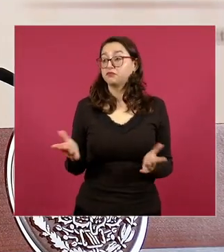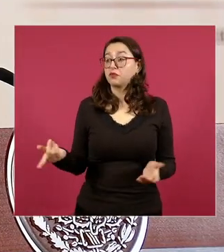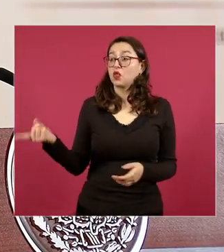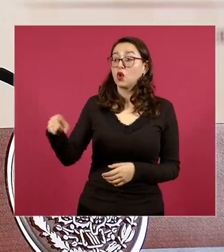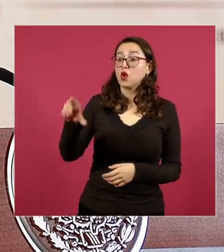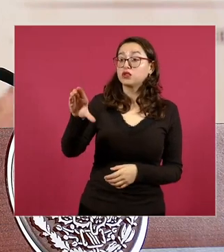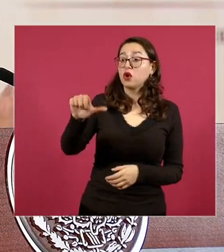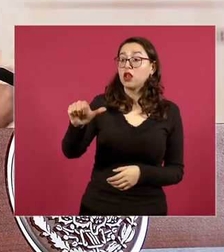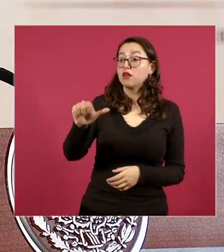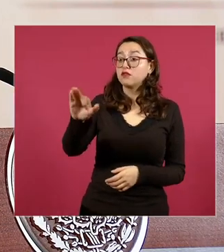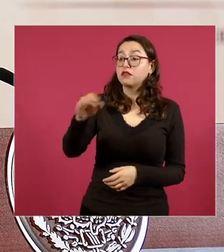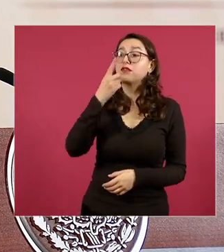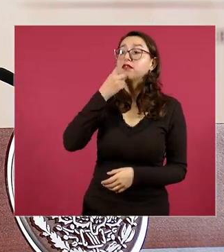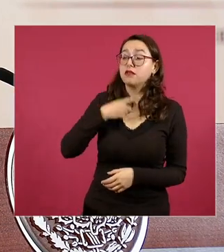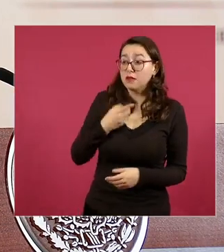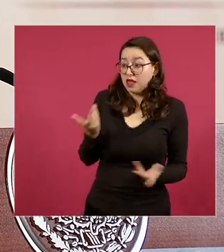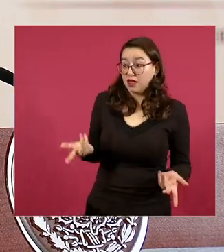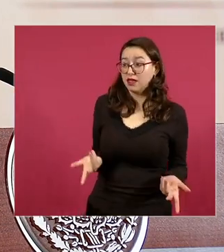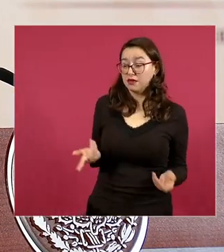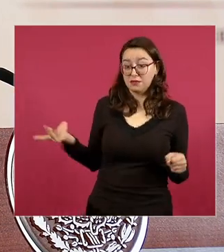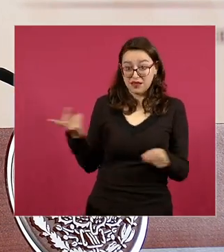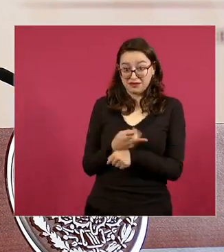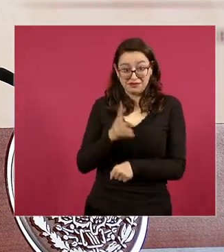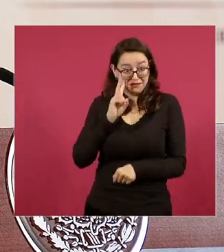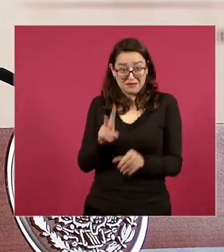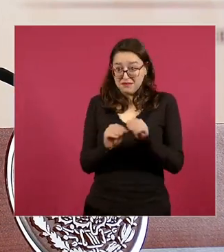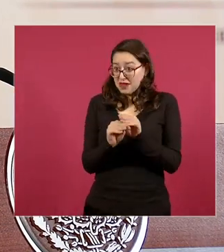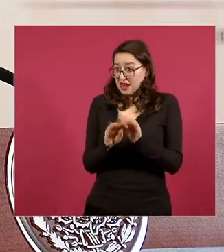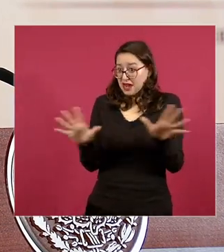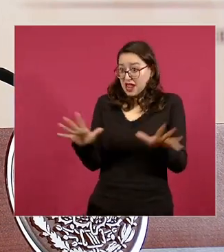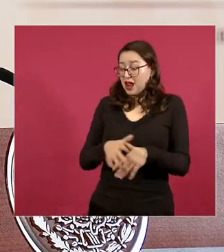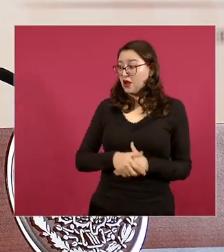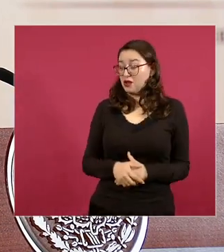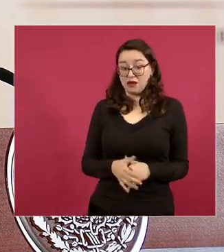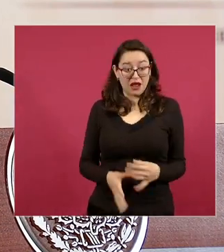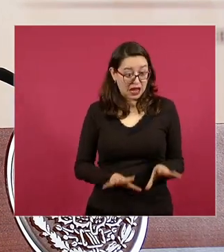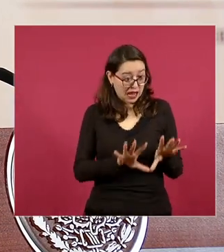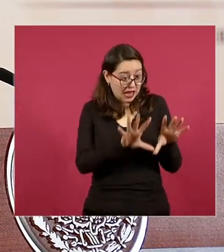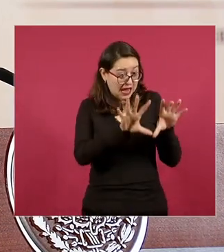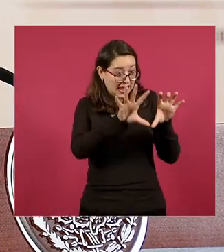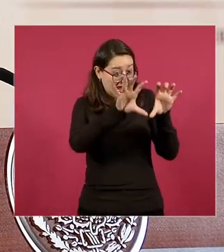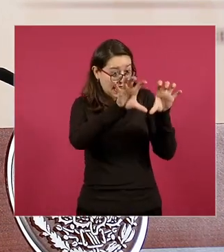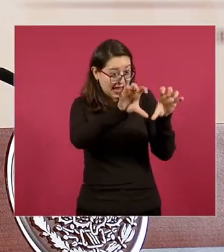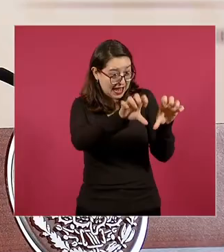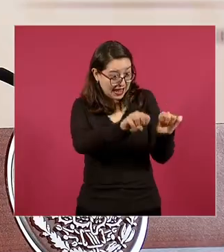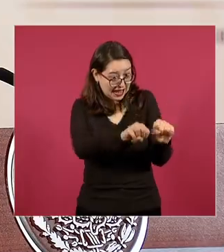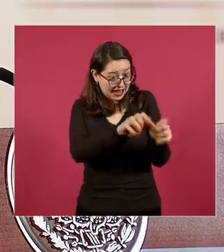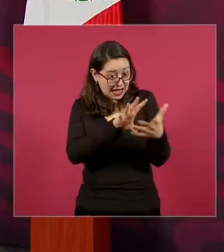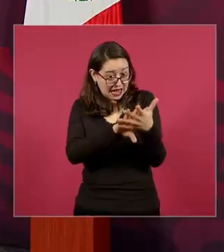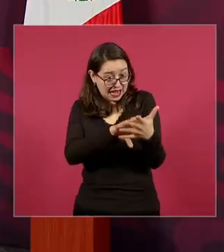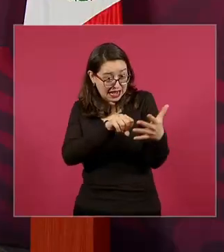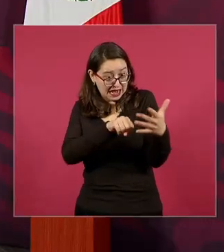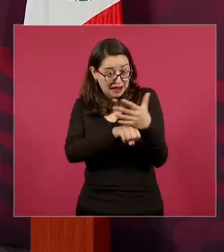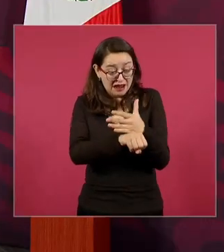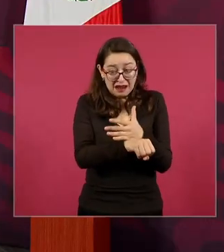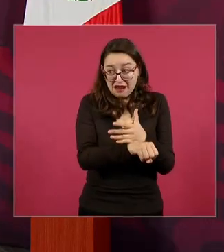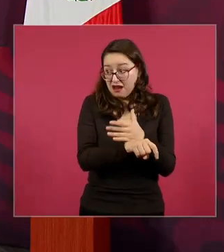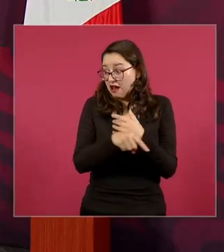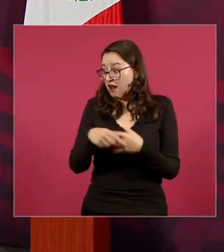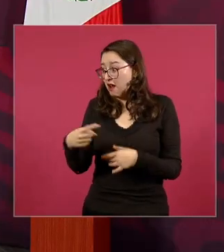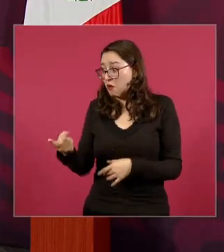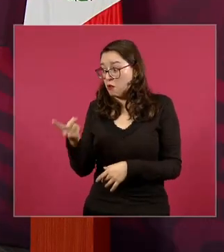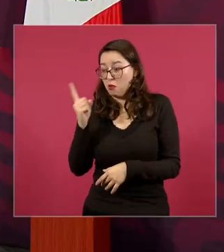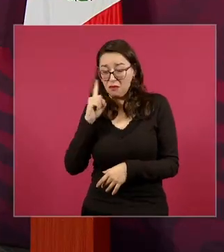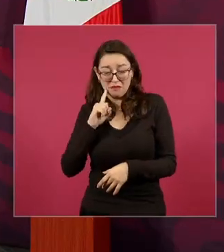a todas luces no se necesita ser doctor en derecho